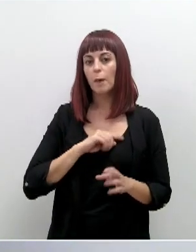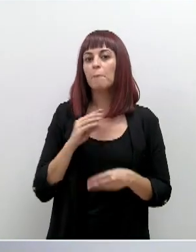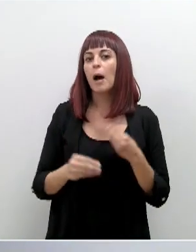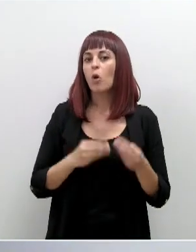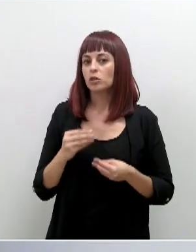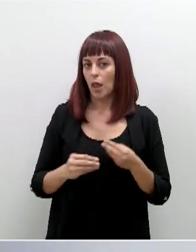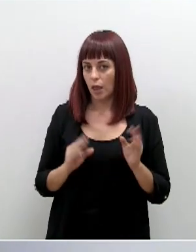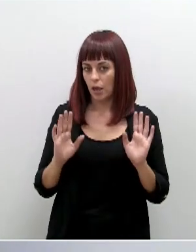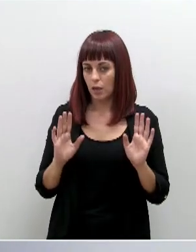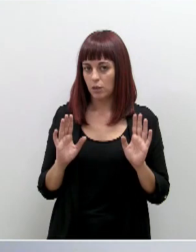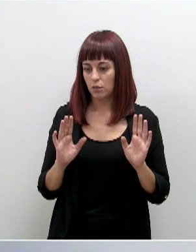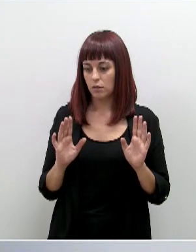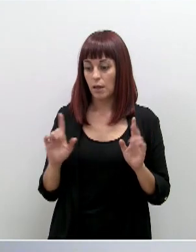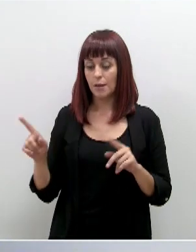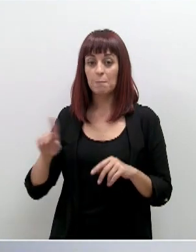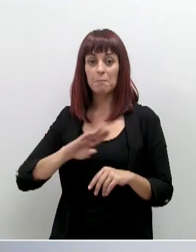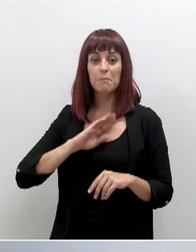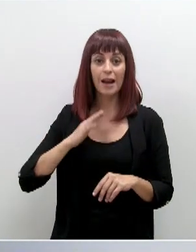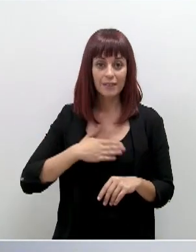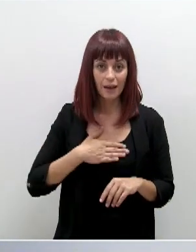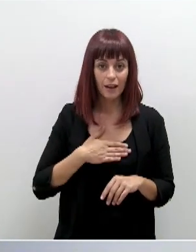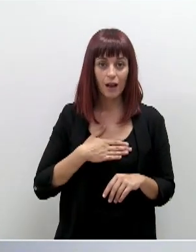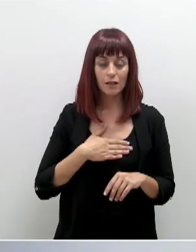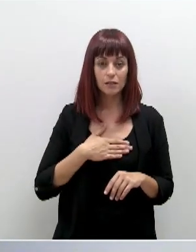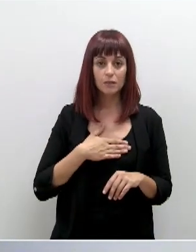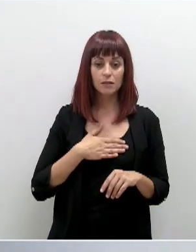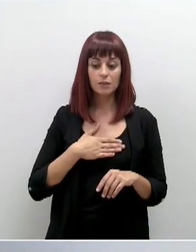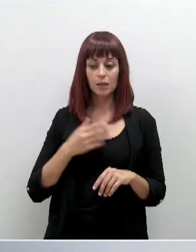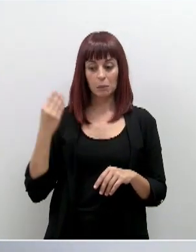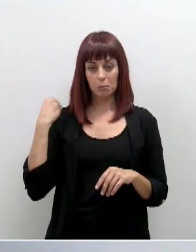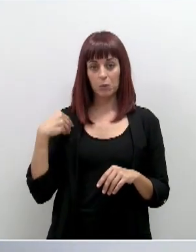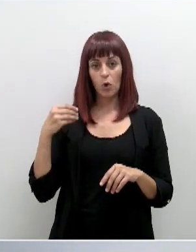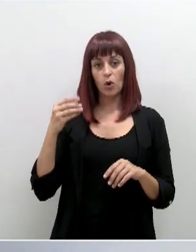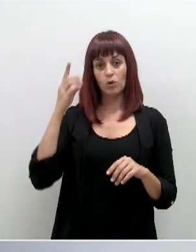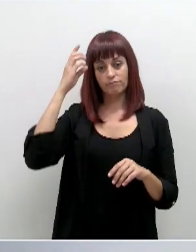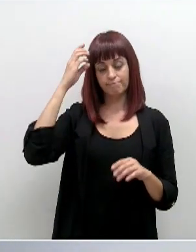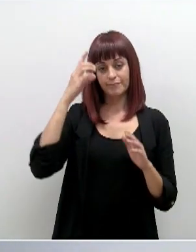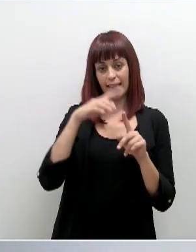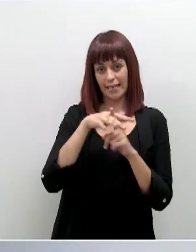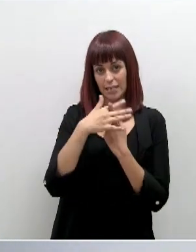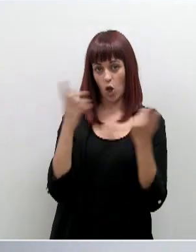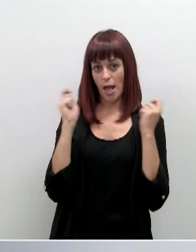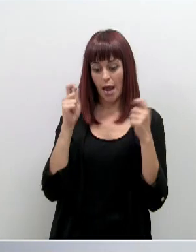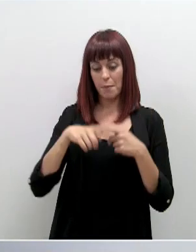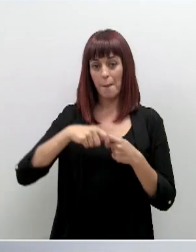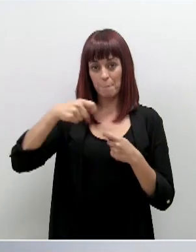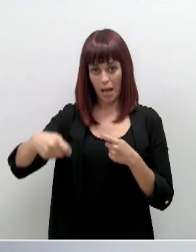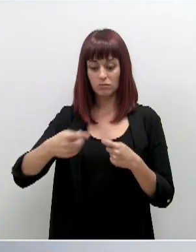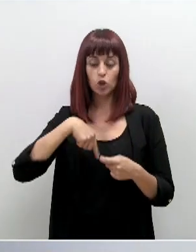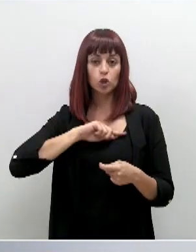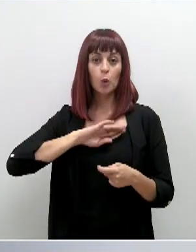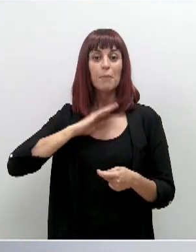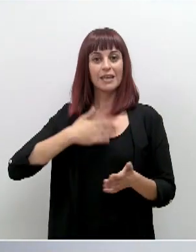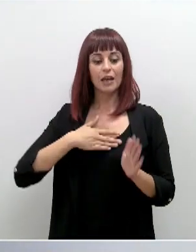hacer, independientemente de que mañana surta efecto o no esa prórroga del Decreto de Estado de Alarma, la idea es que mañana se